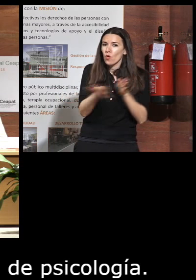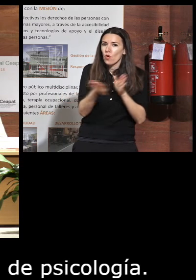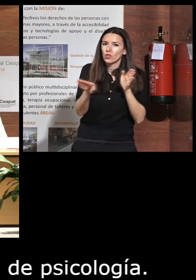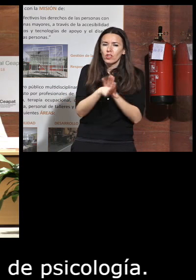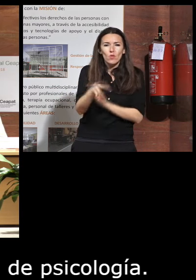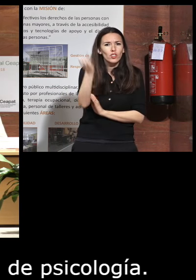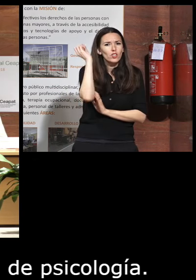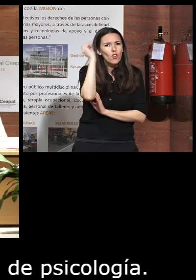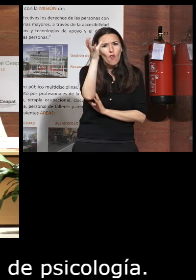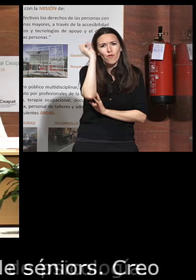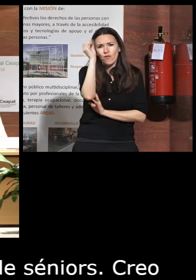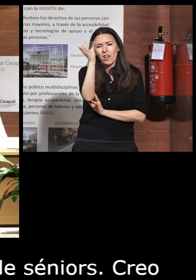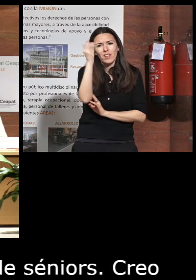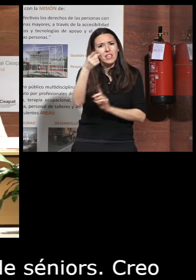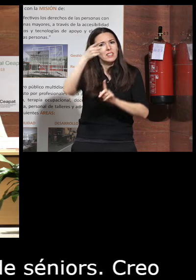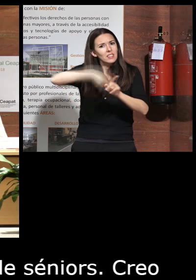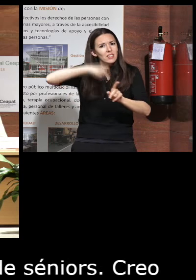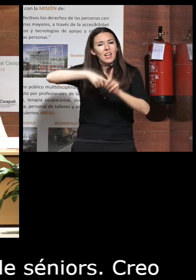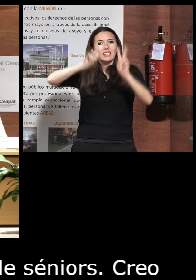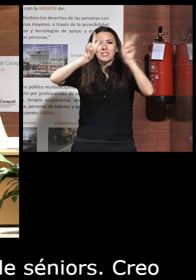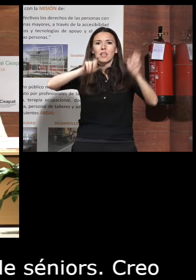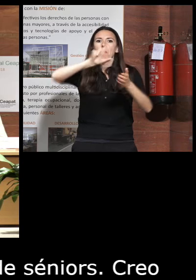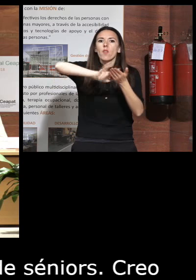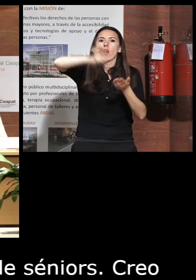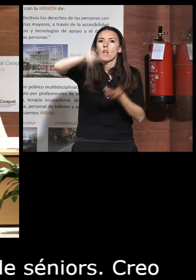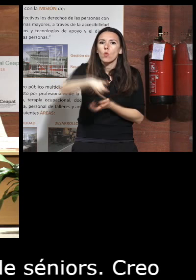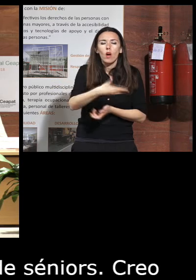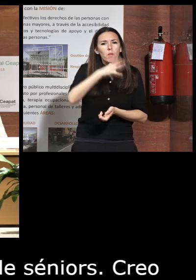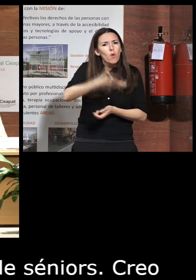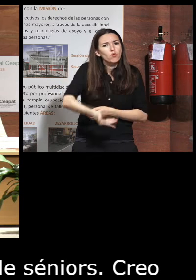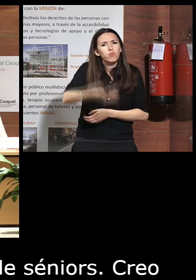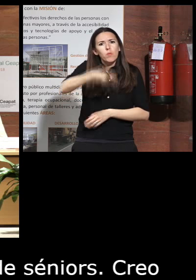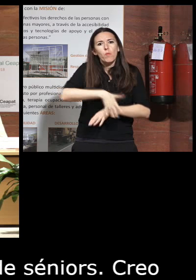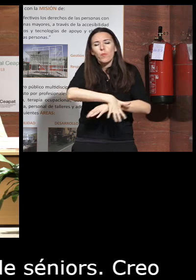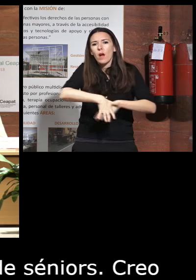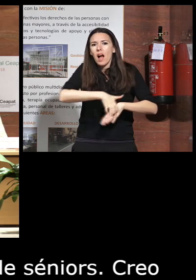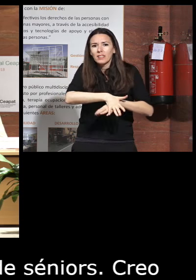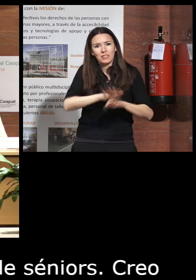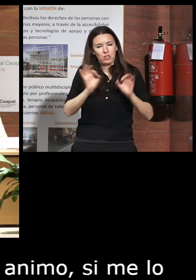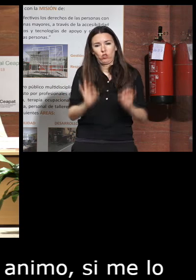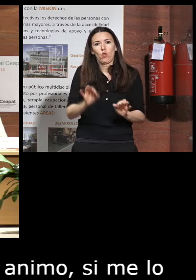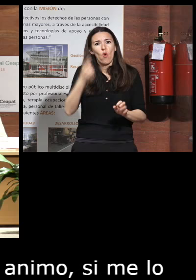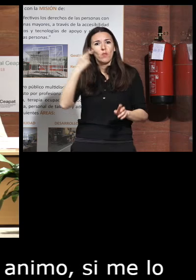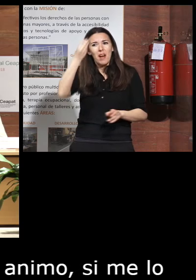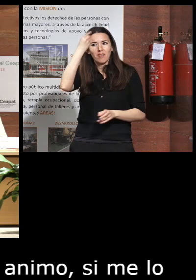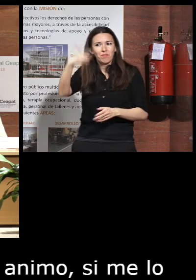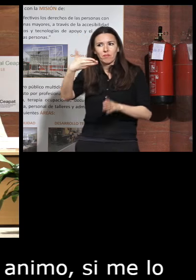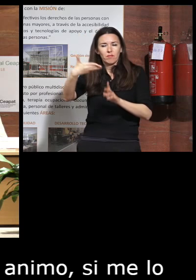conferencias en tus ponencias insistiendo en este tema del lenguaje que es fundamental para quitar ese estereotipo